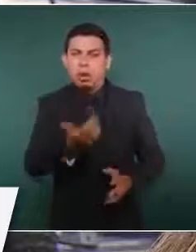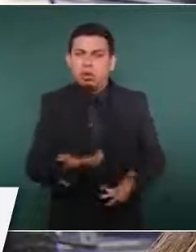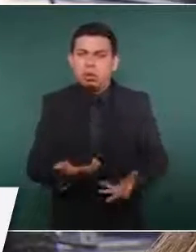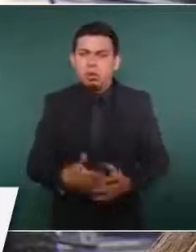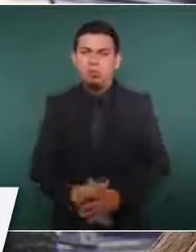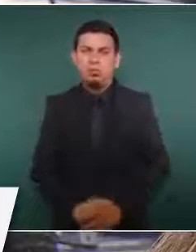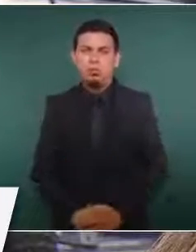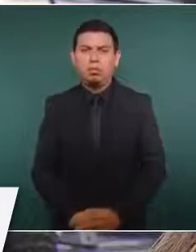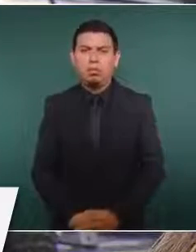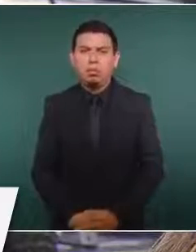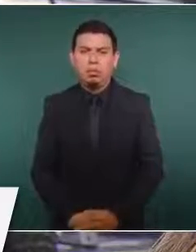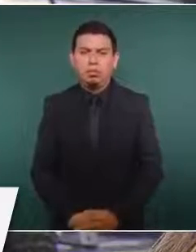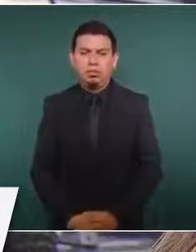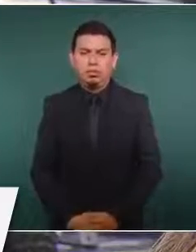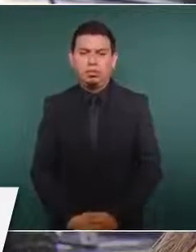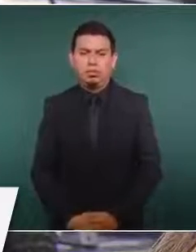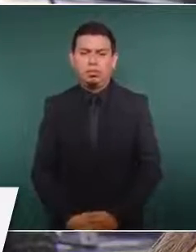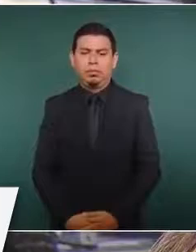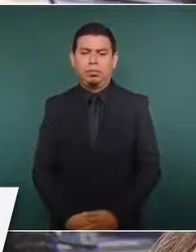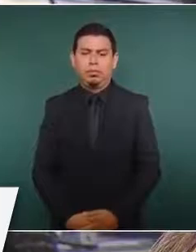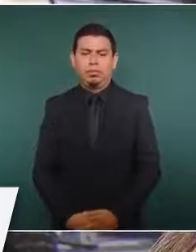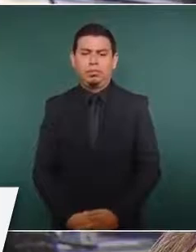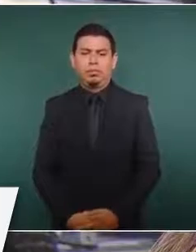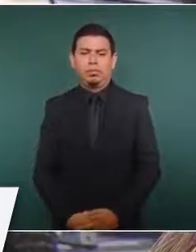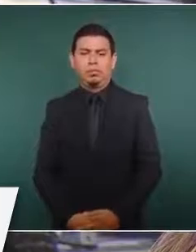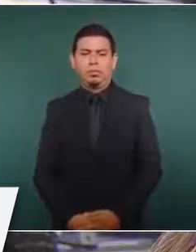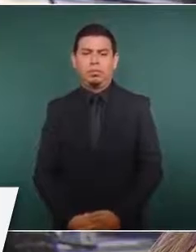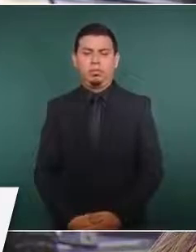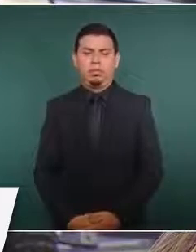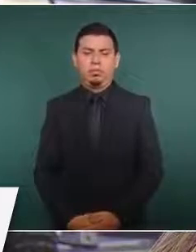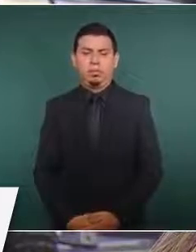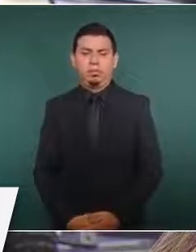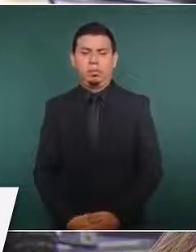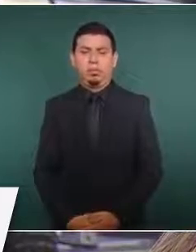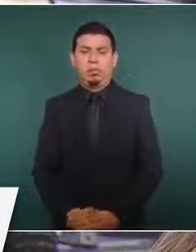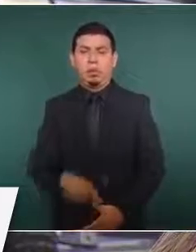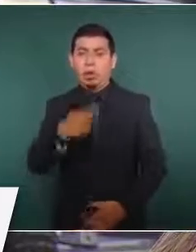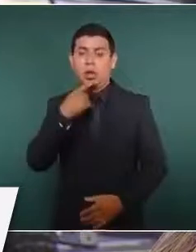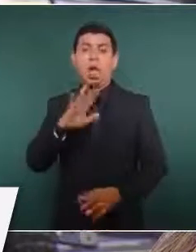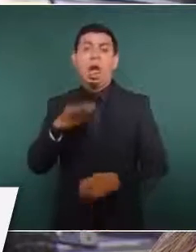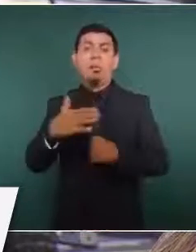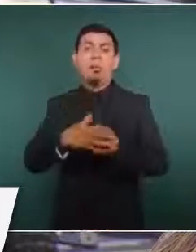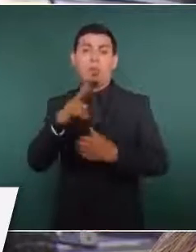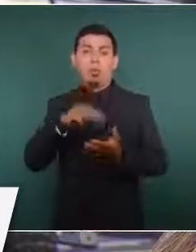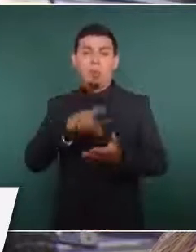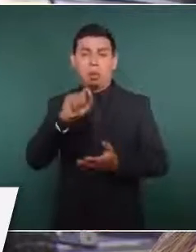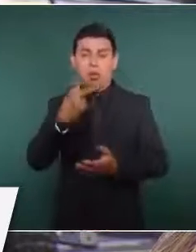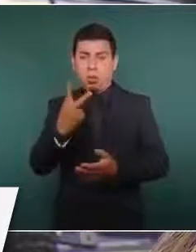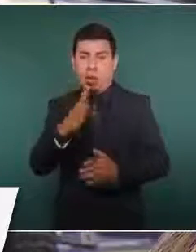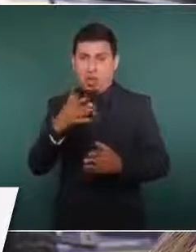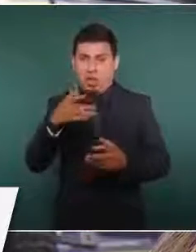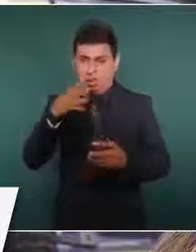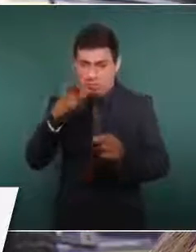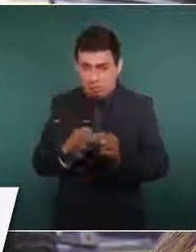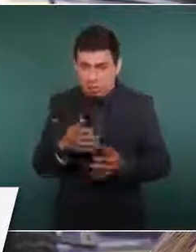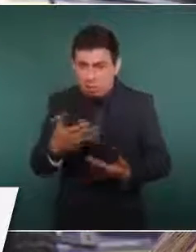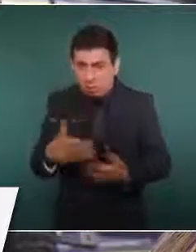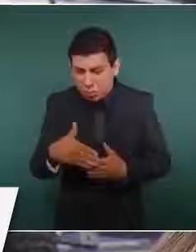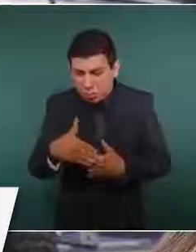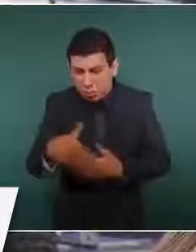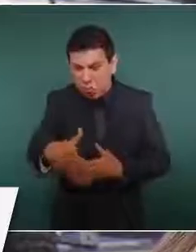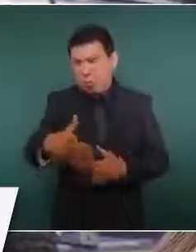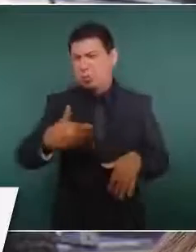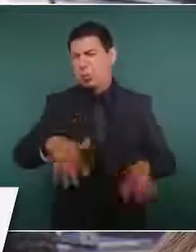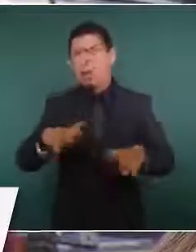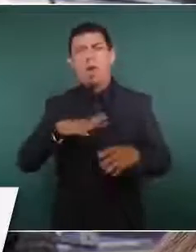está el compromiso de concluirlas para marzo del 2022. Y tenemos también una serie de